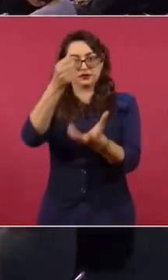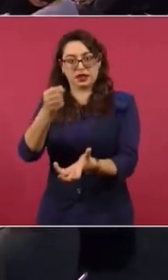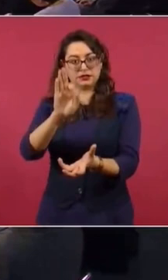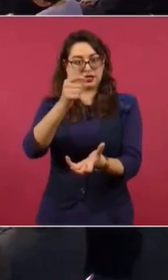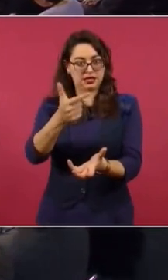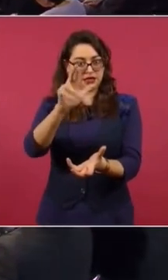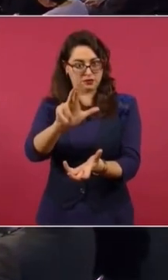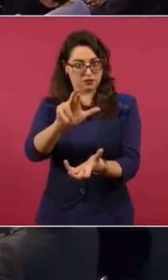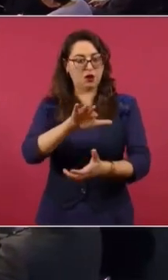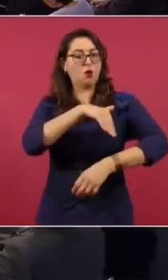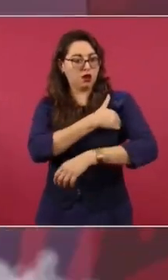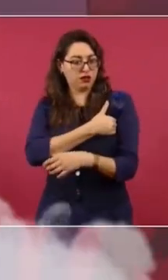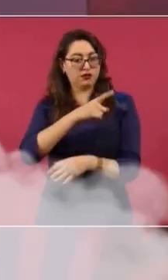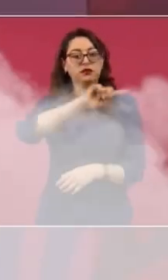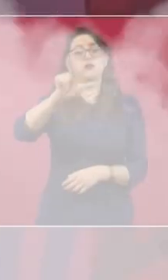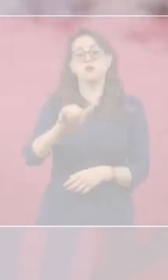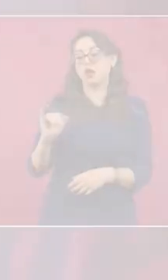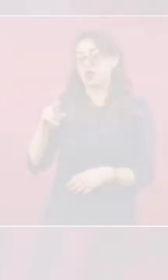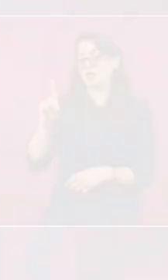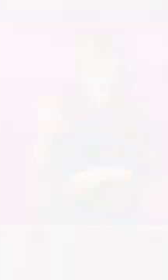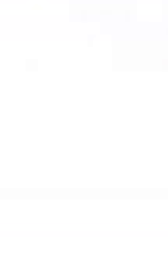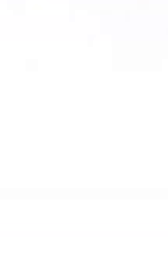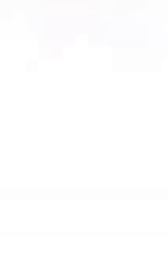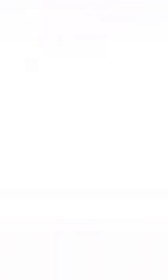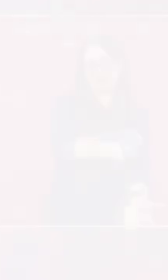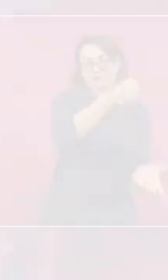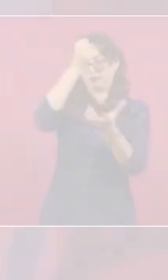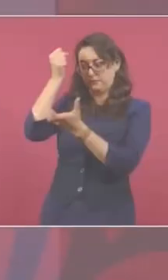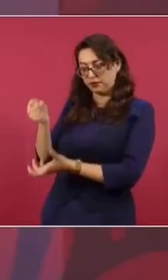instituto para devolverle al pueblo lo robado Y se tiene que hacer un plan